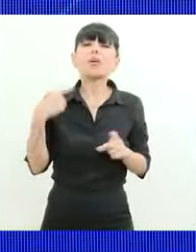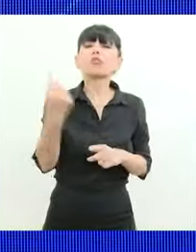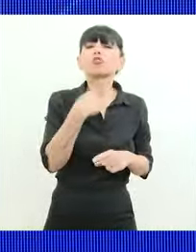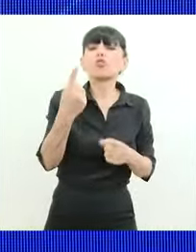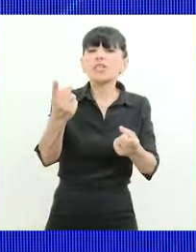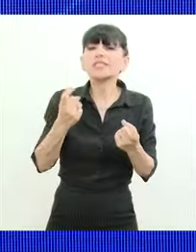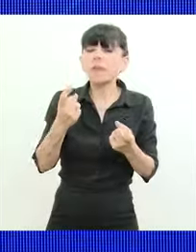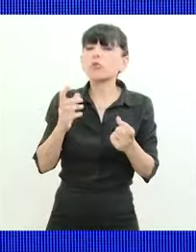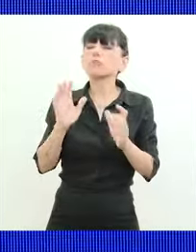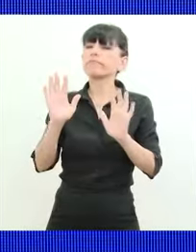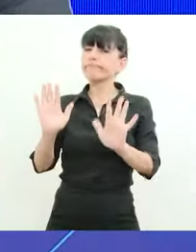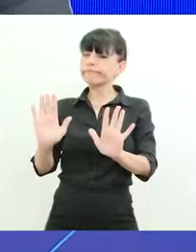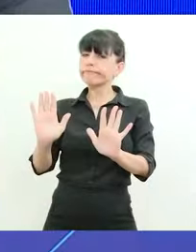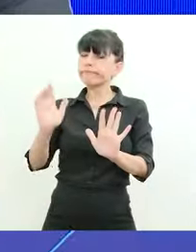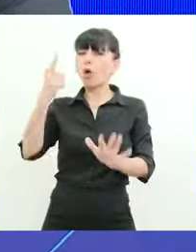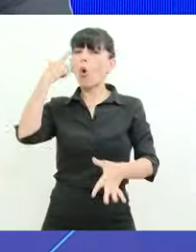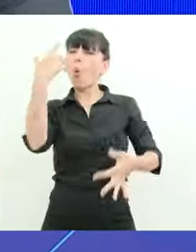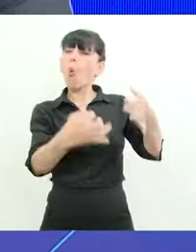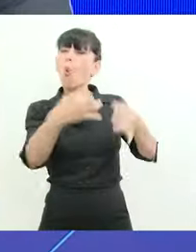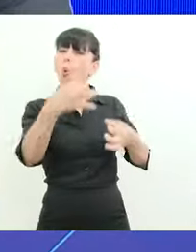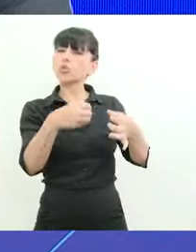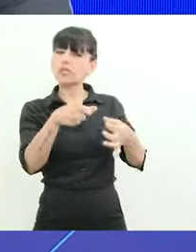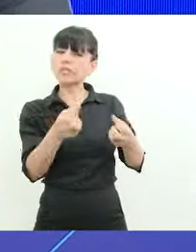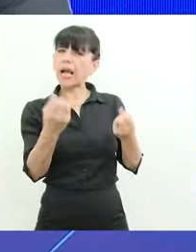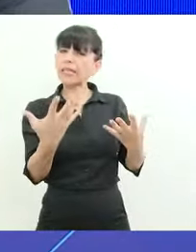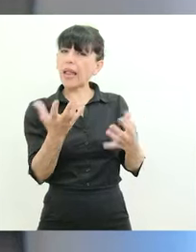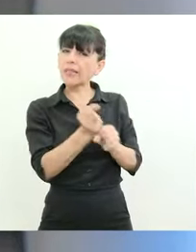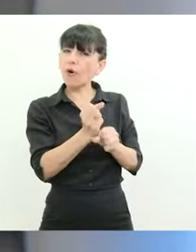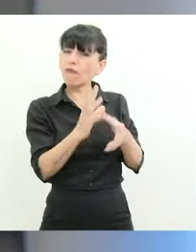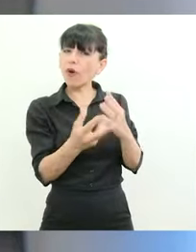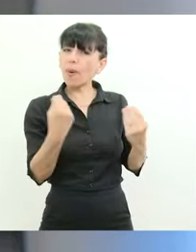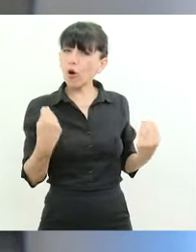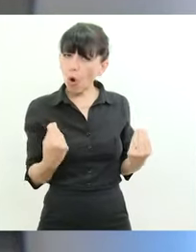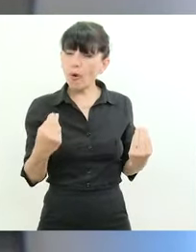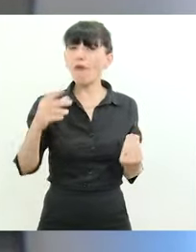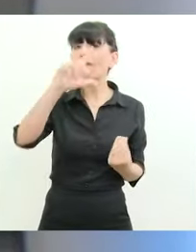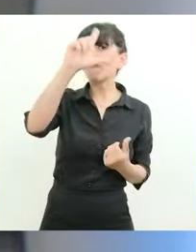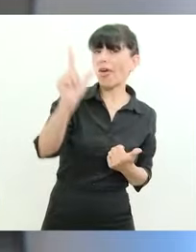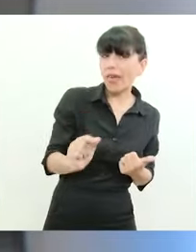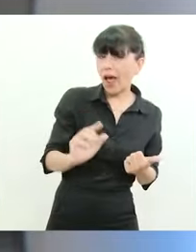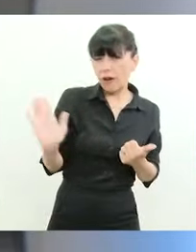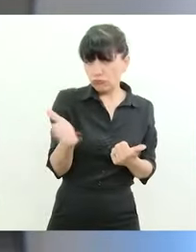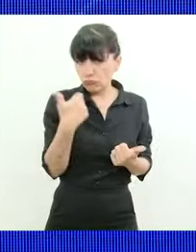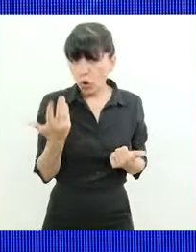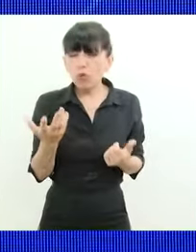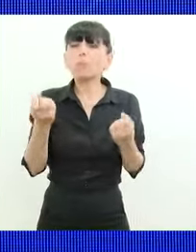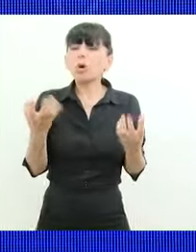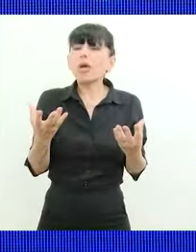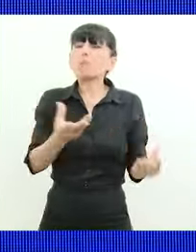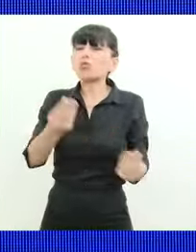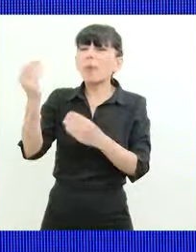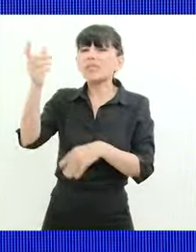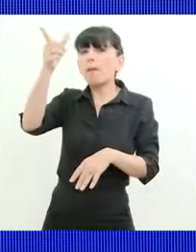también la acción de la justicia de la federal y de la provincial porque muchas veces la policía detiene